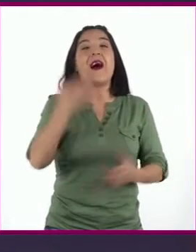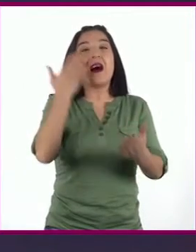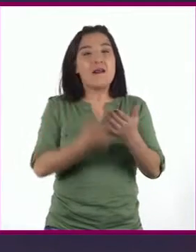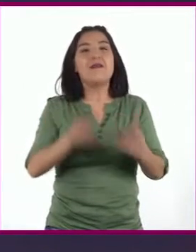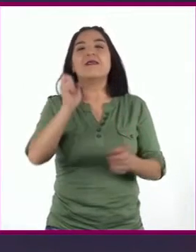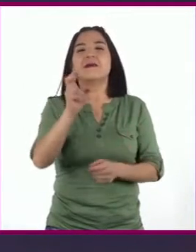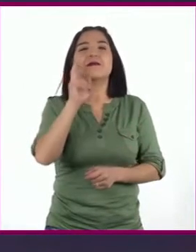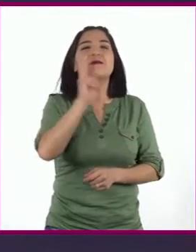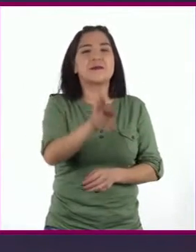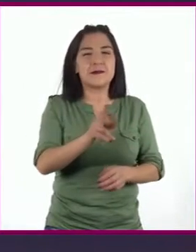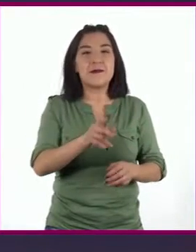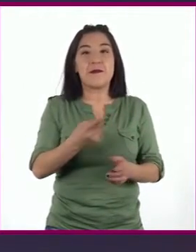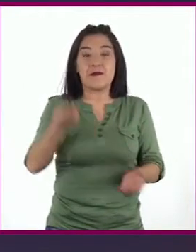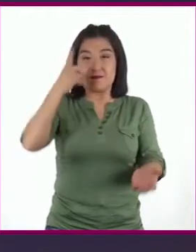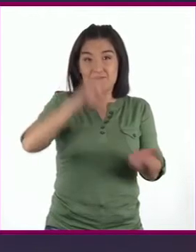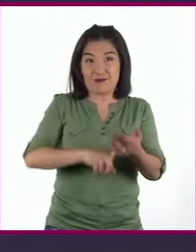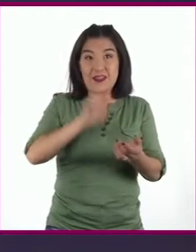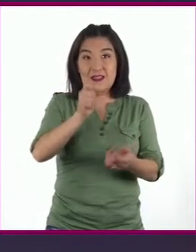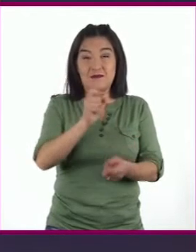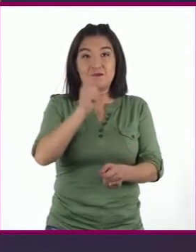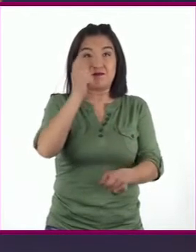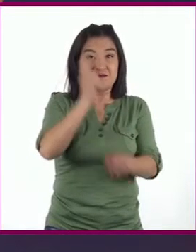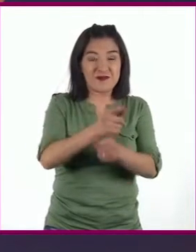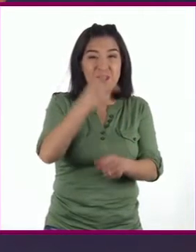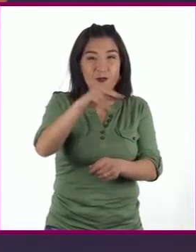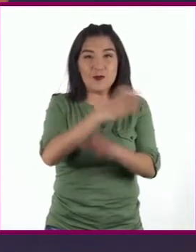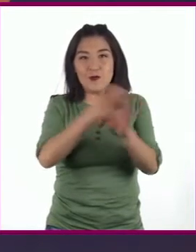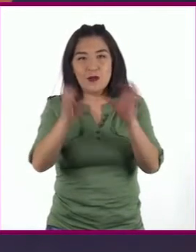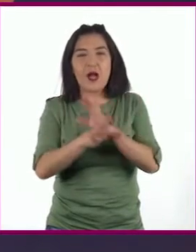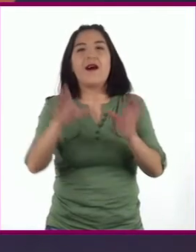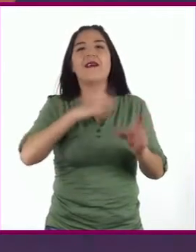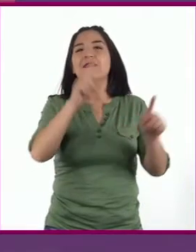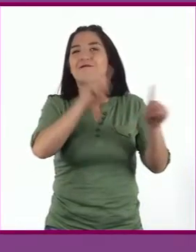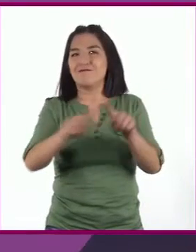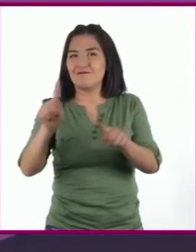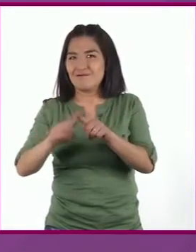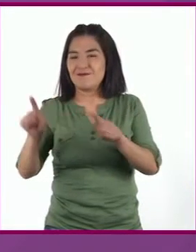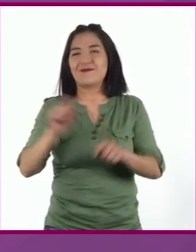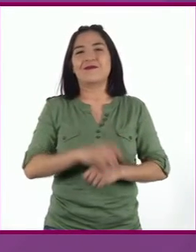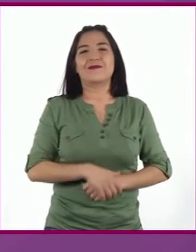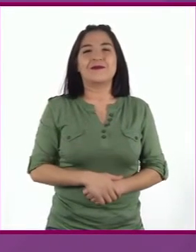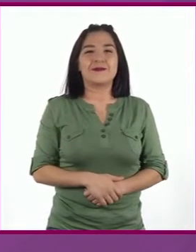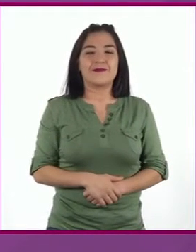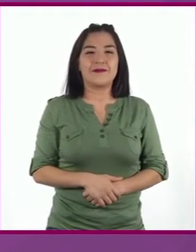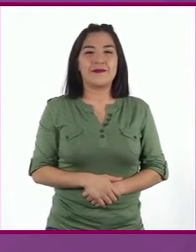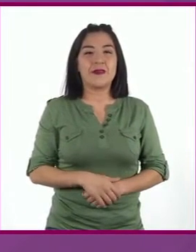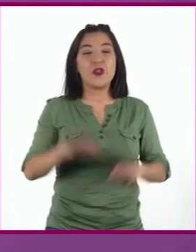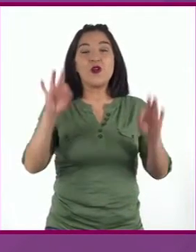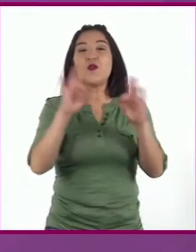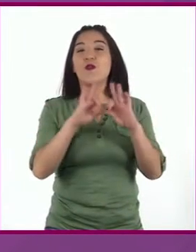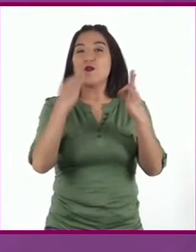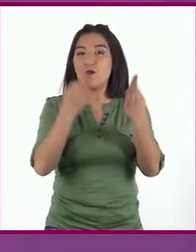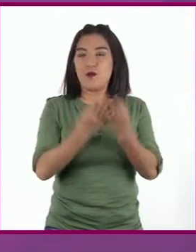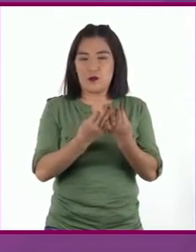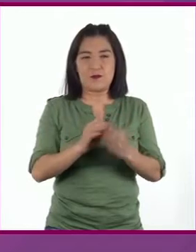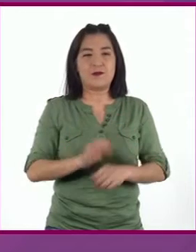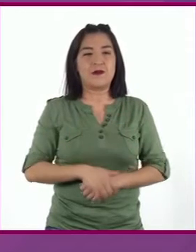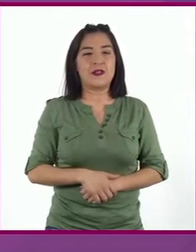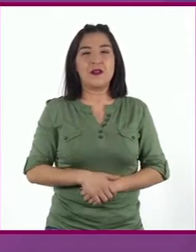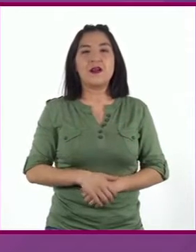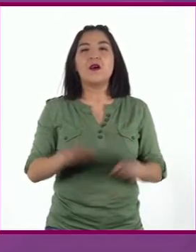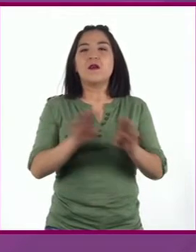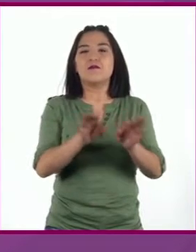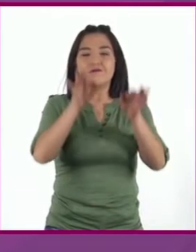en cuenta que dentro de las definiciones hay diferentes tipos. Formal. Grupo al que